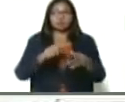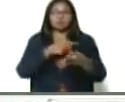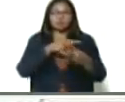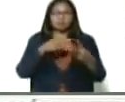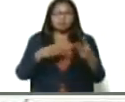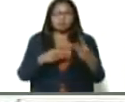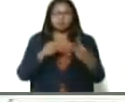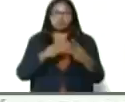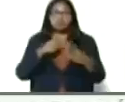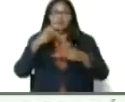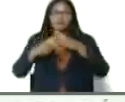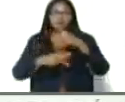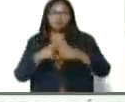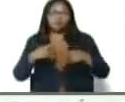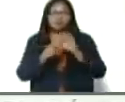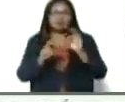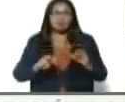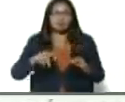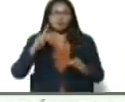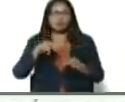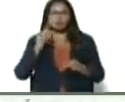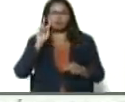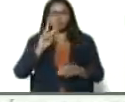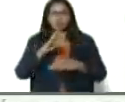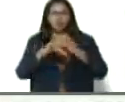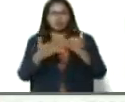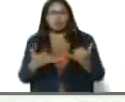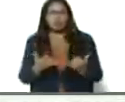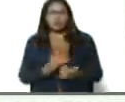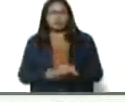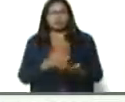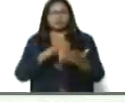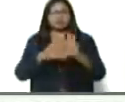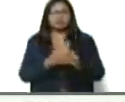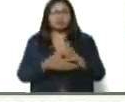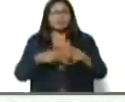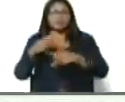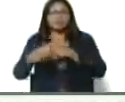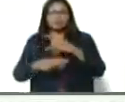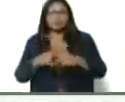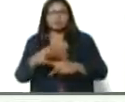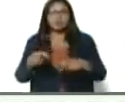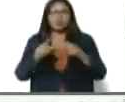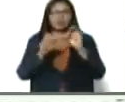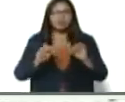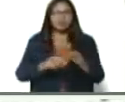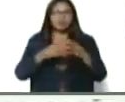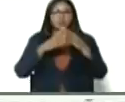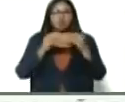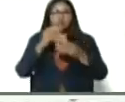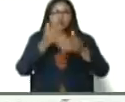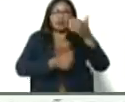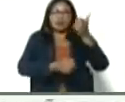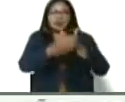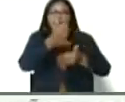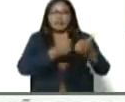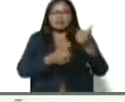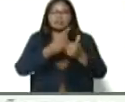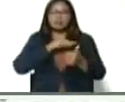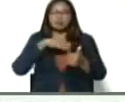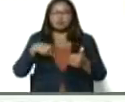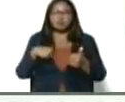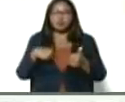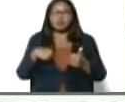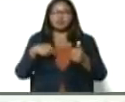producción, presidente, esta línea, que vemos, presidente, es la que procesa, toda la leche, viene, de nuestros campos,